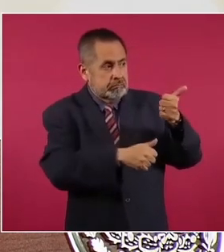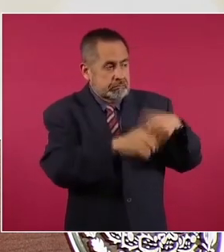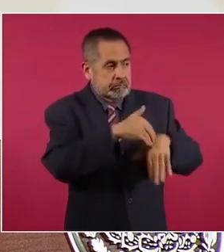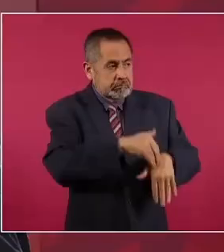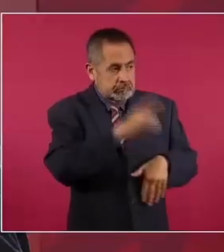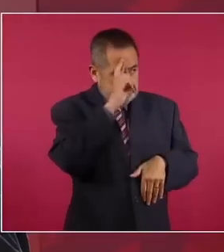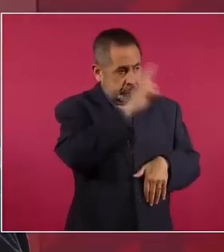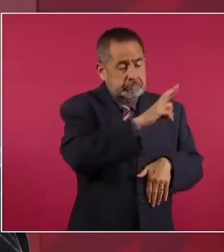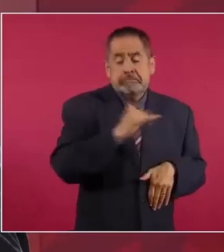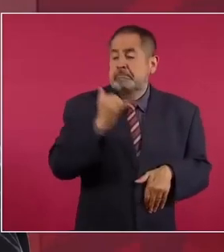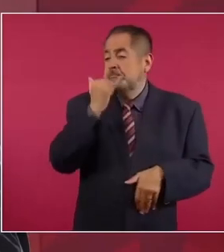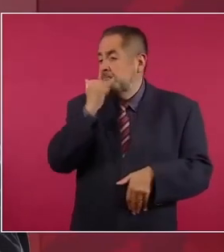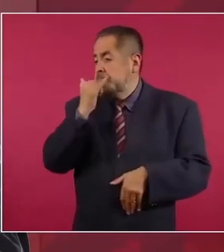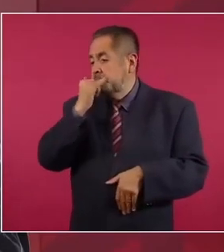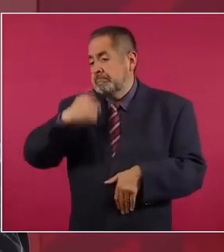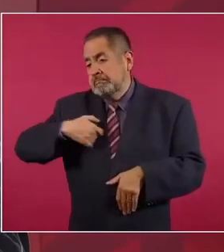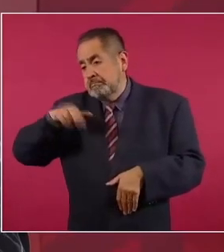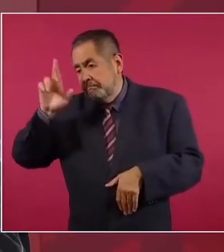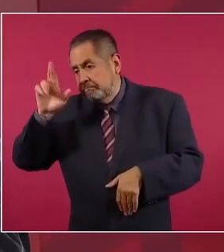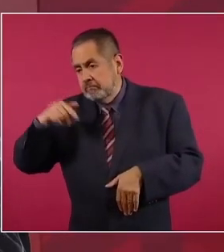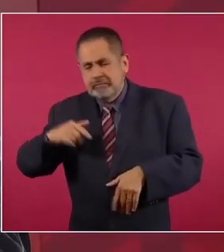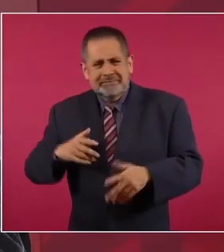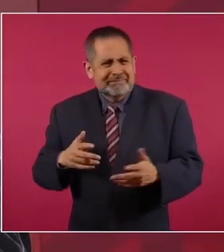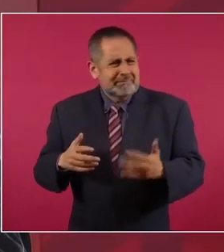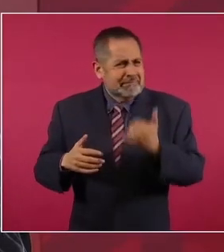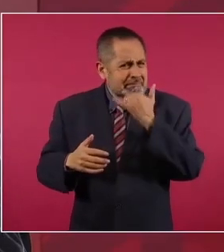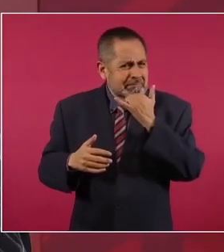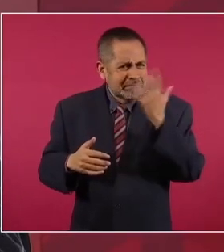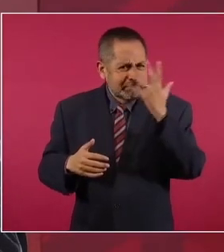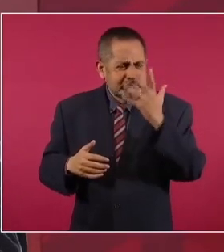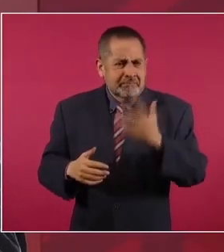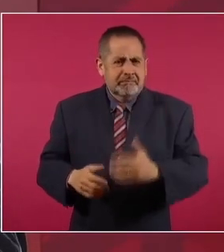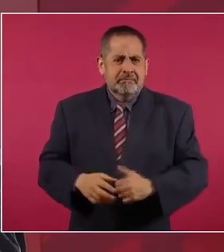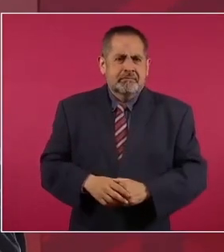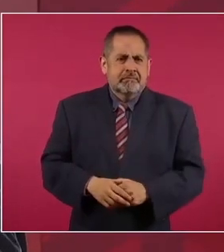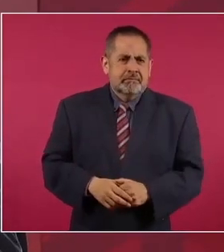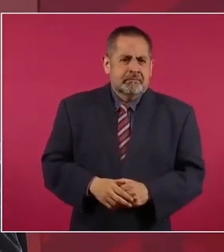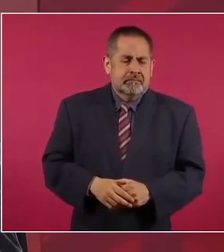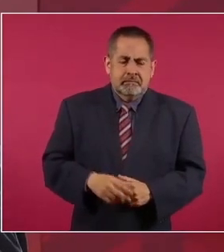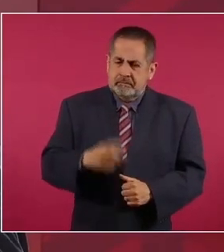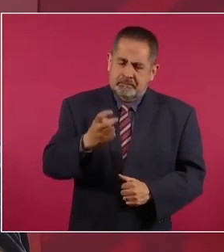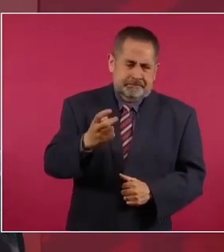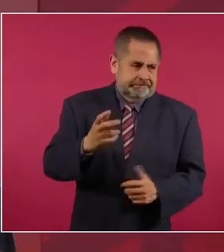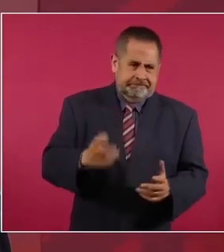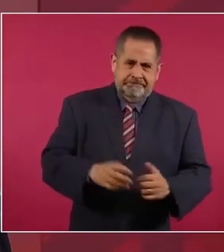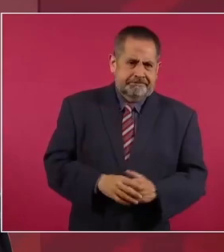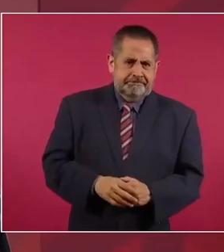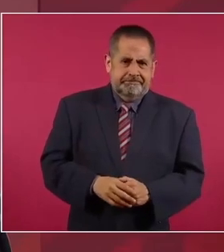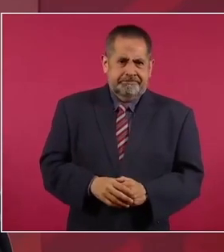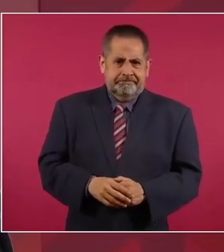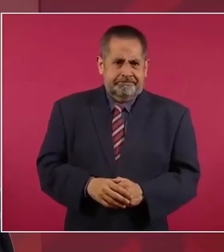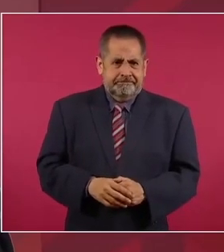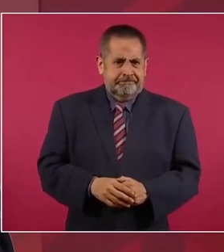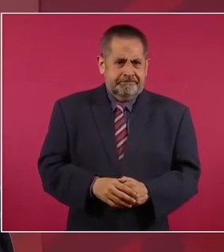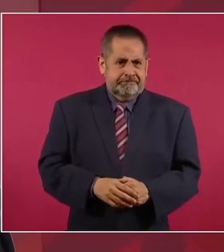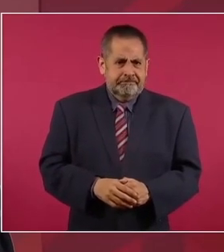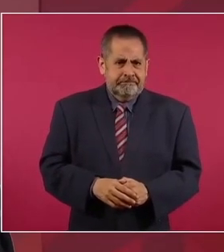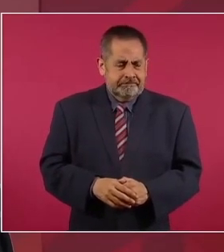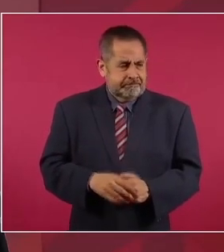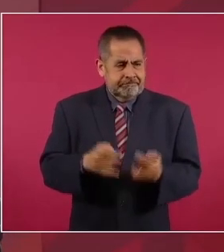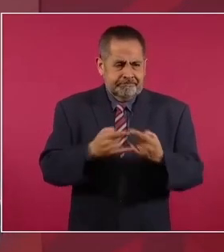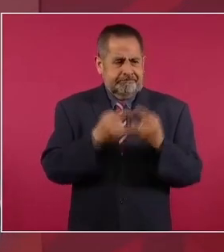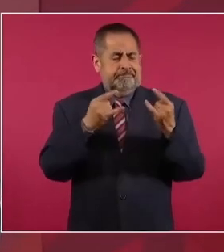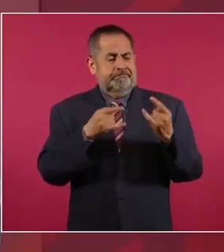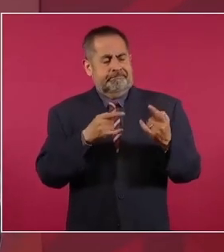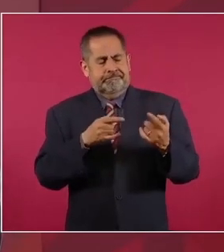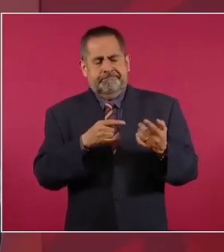esa sí es historia,